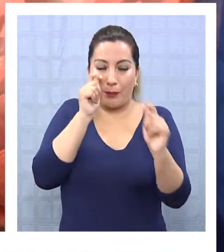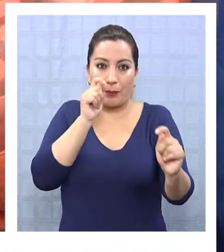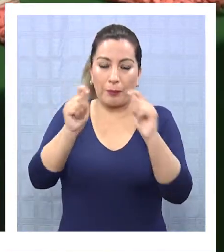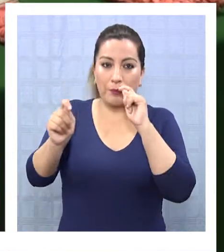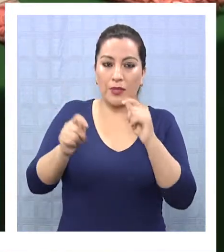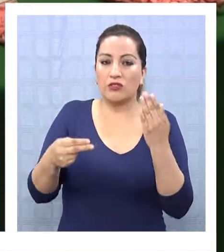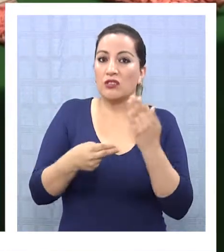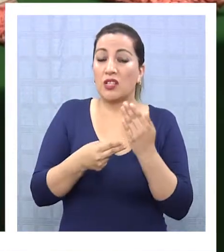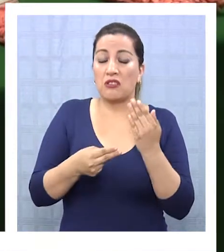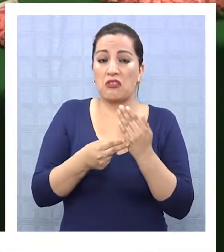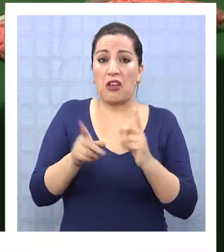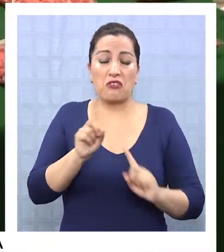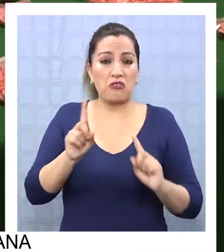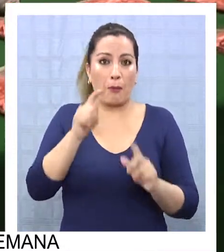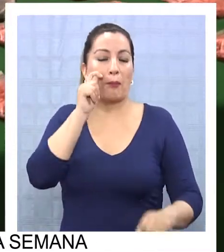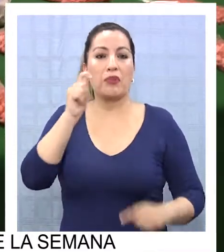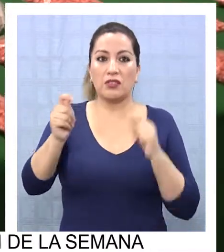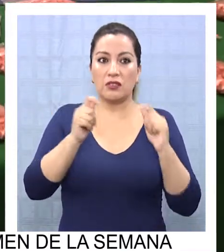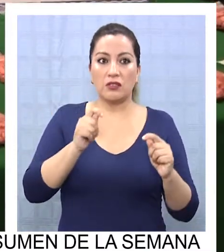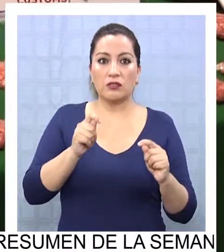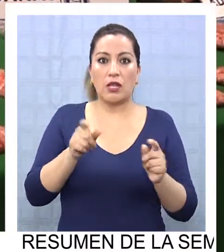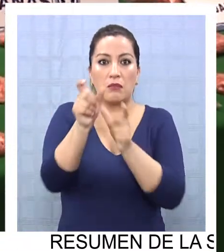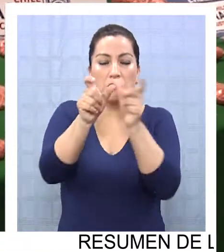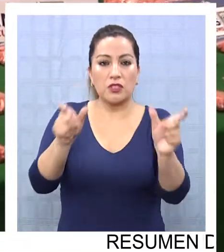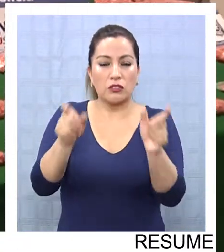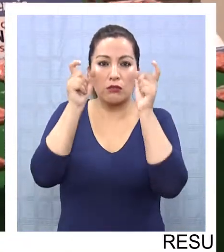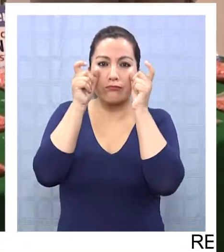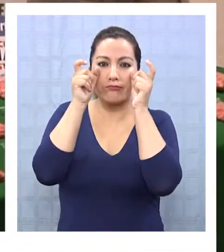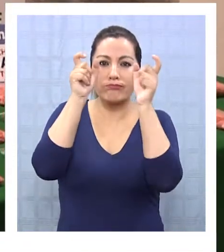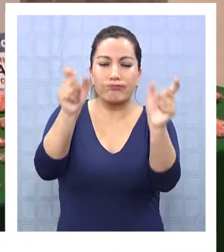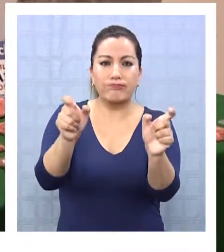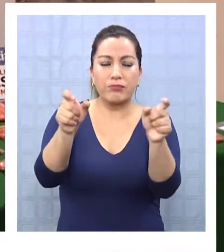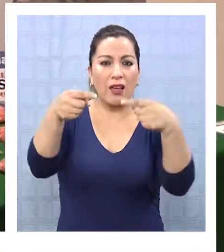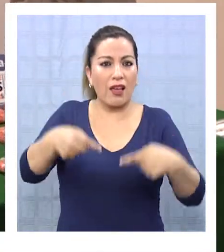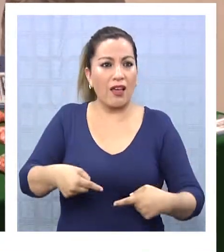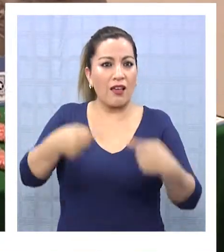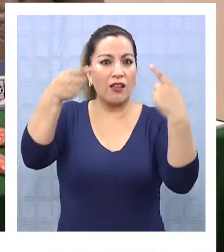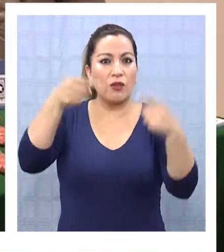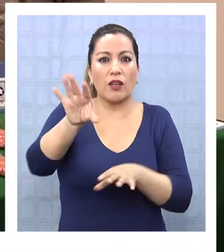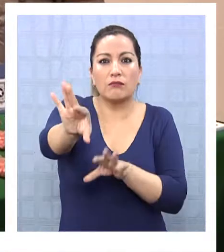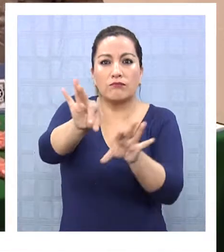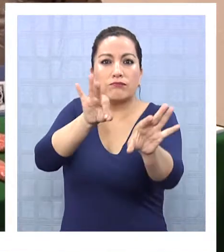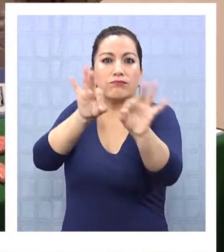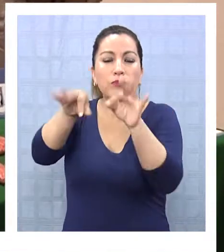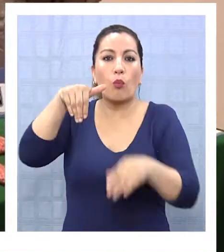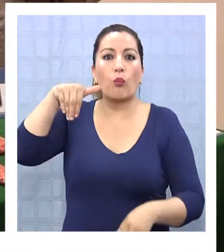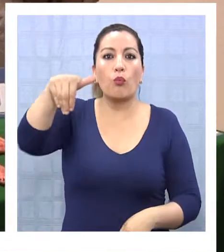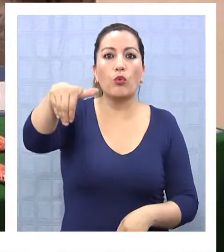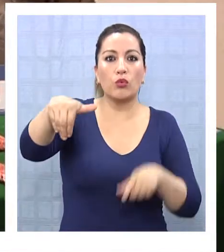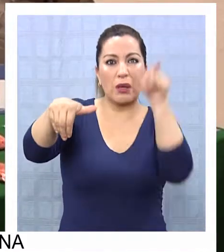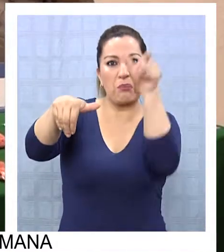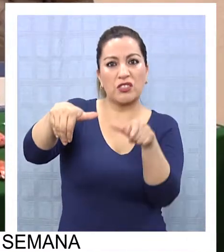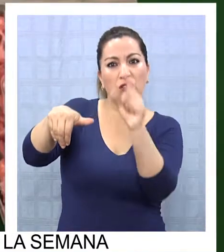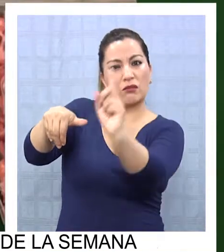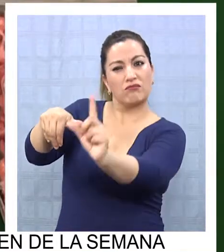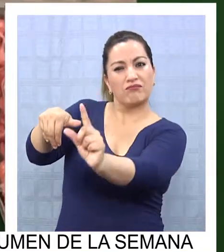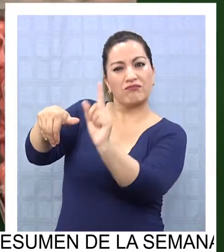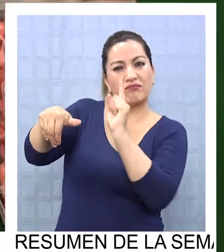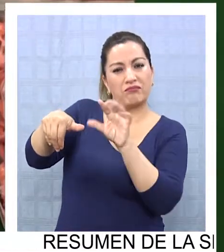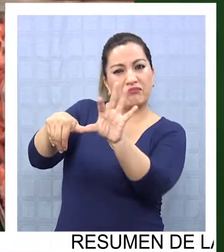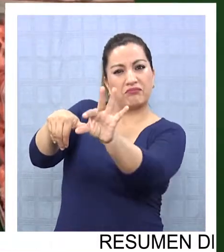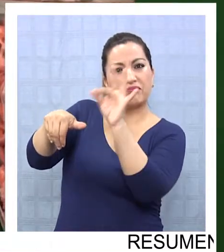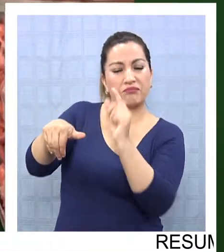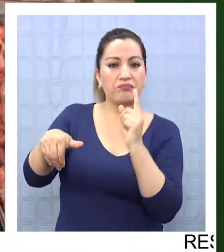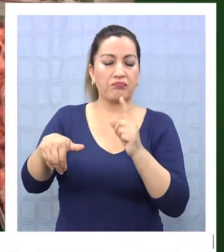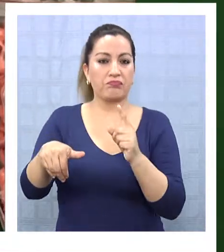uso de tecnología no invasiva, permitió a los fiscalizadores aduaneros seleccionar al pasajero de un bus para una revisión